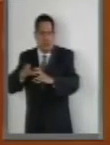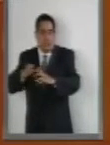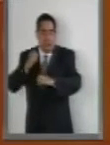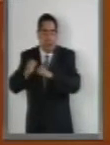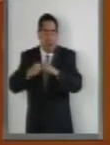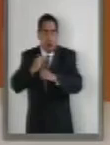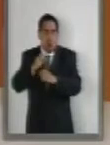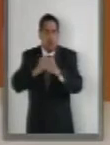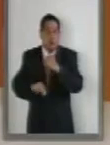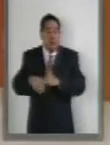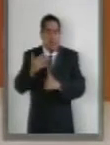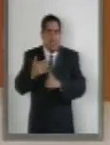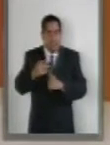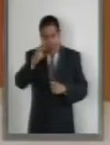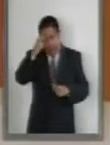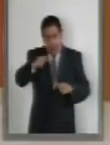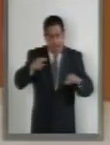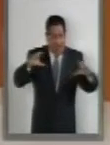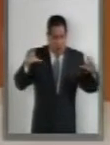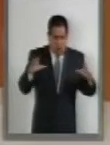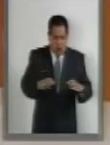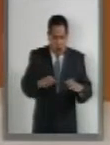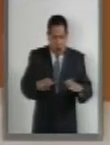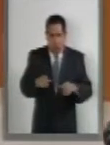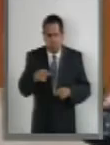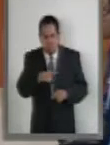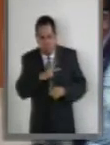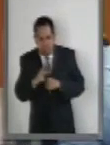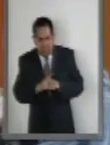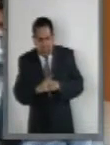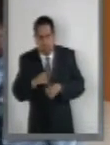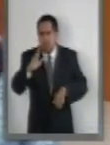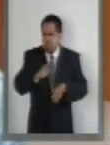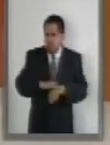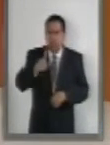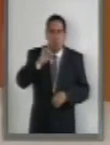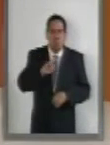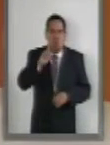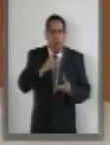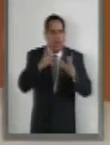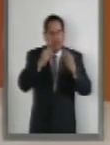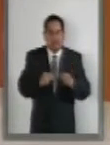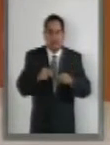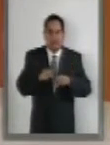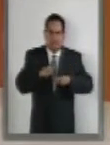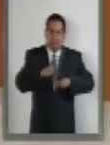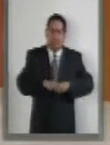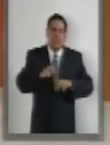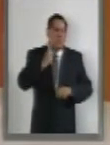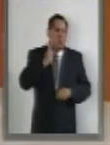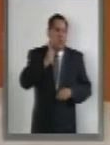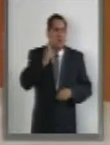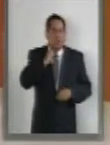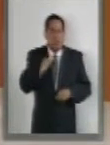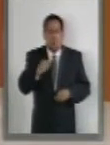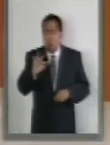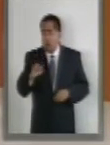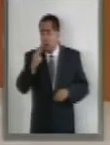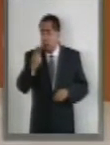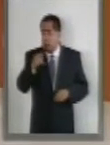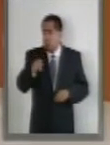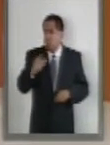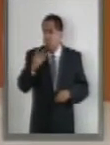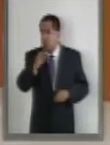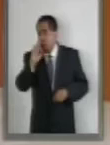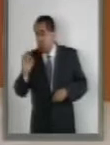2015, el mexicano se evaluó como el país con mayor número de mujeres por escaño, con 42.4%